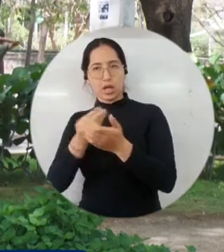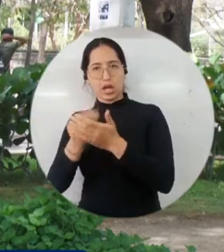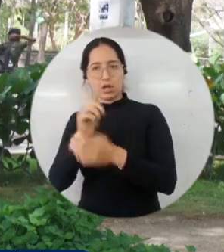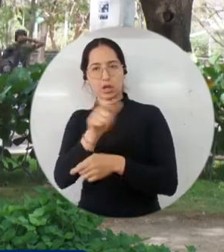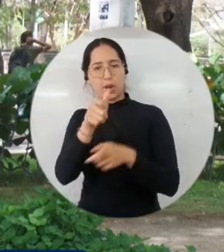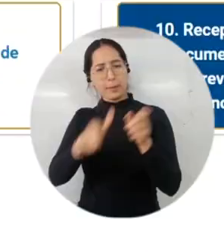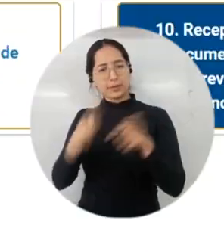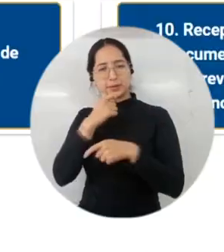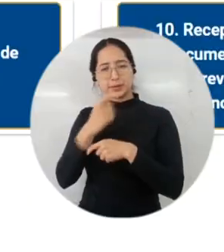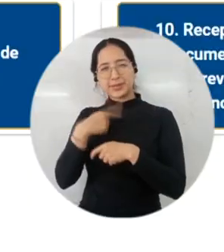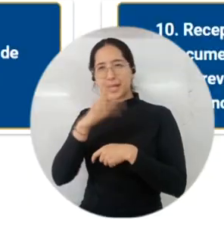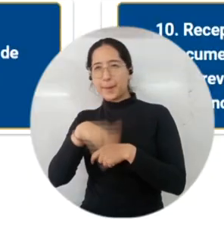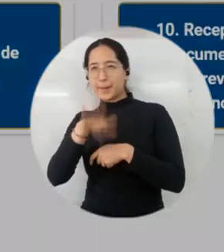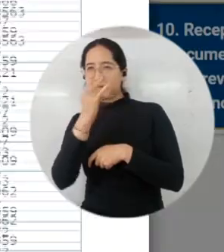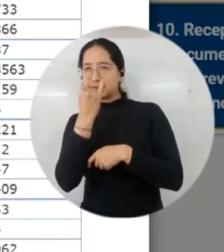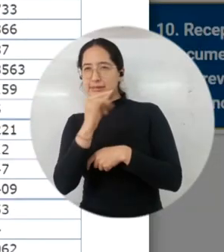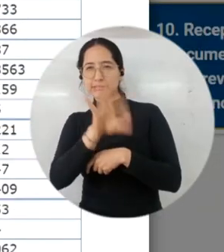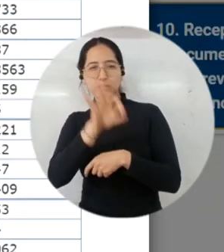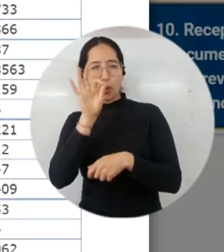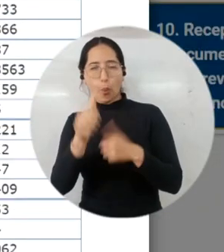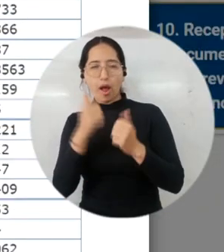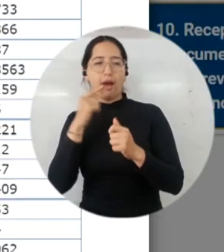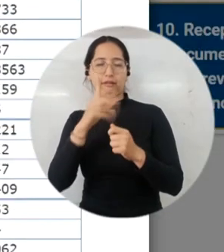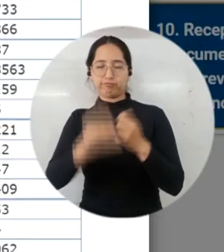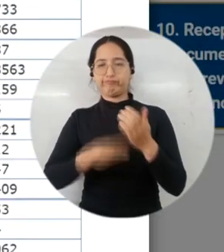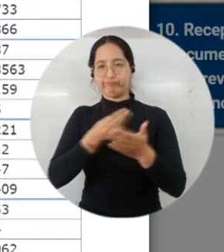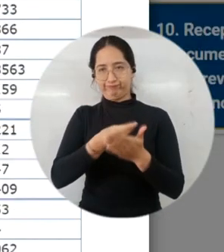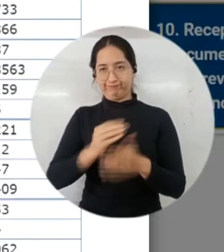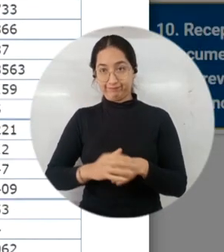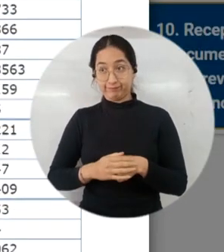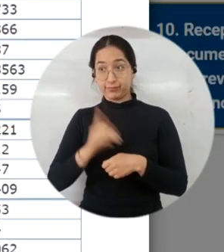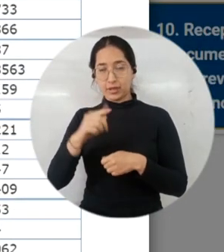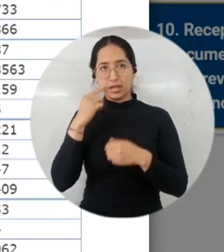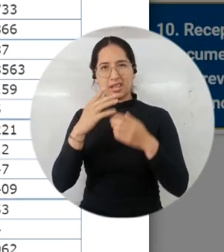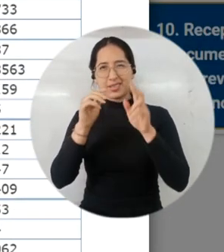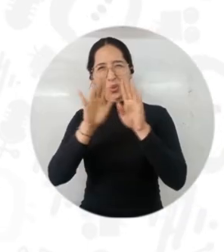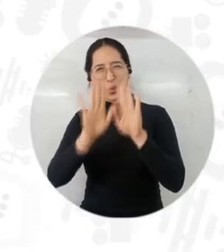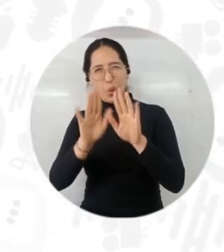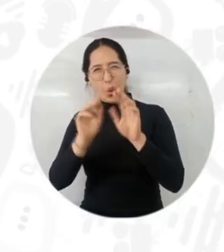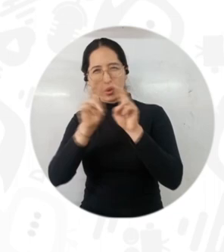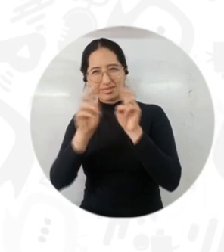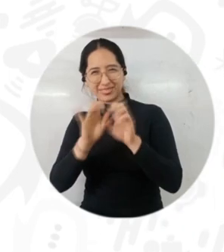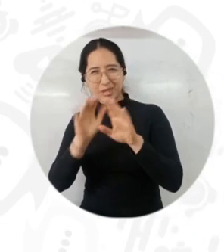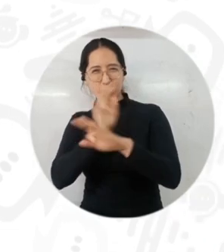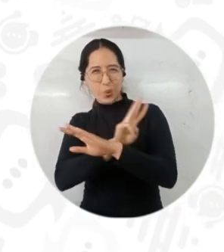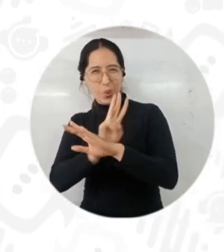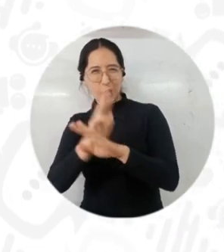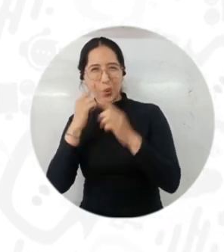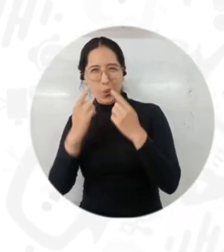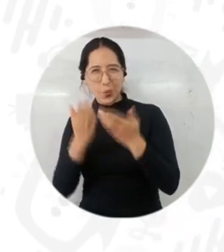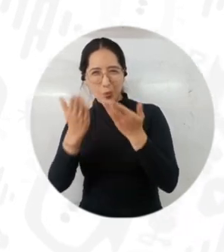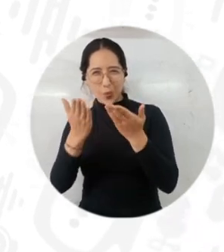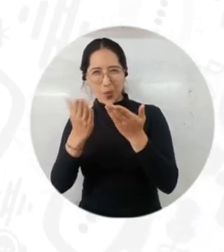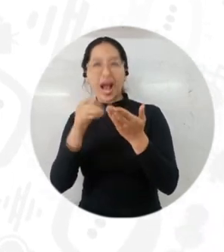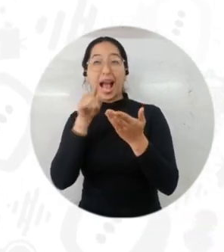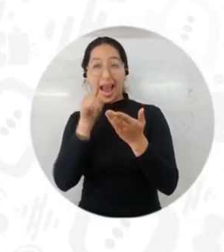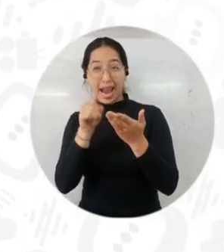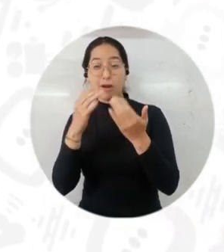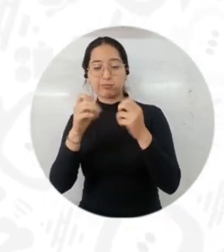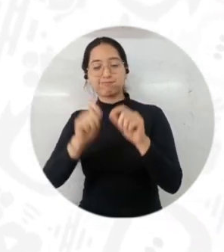seleccionar uno de los programas ofertados en esta oportunidad. Los aspirantes se encontrarán en la página institucional admisiones